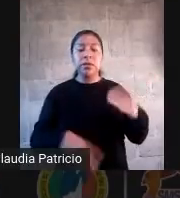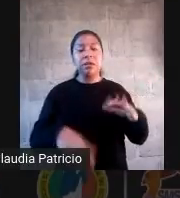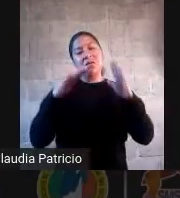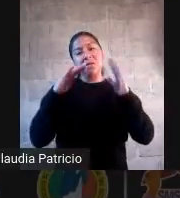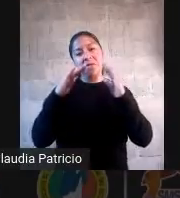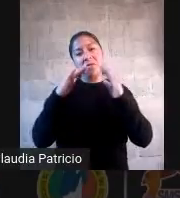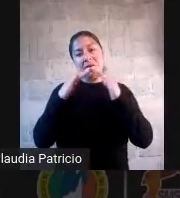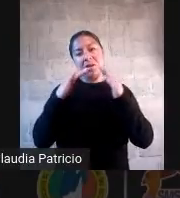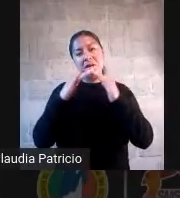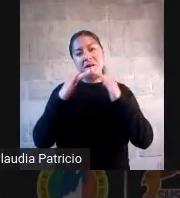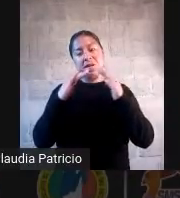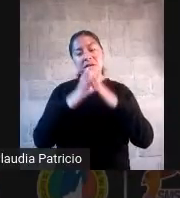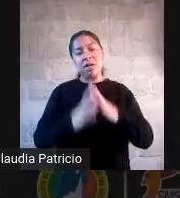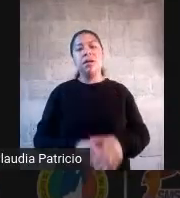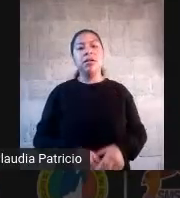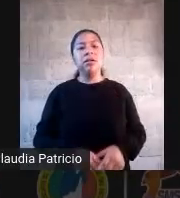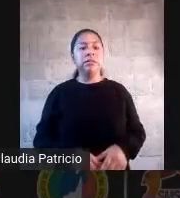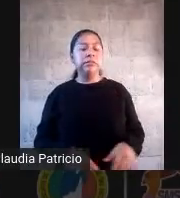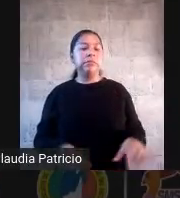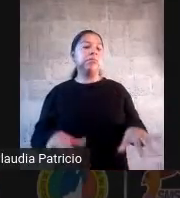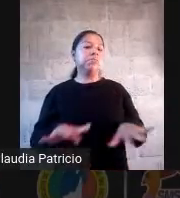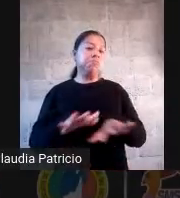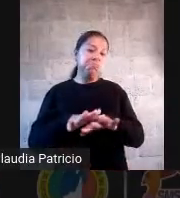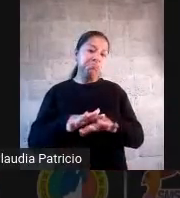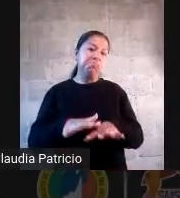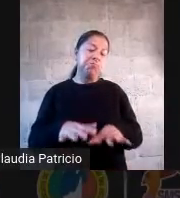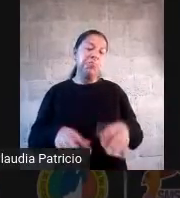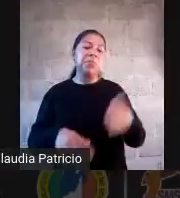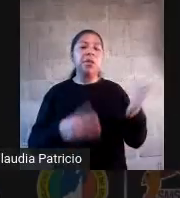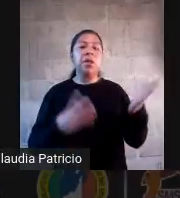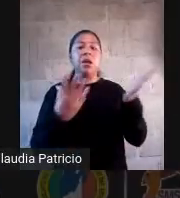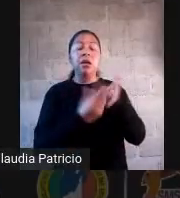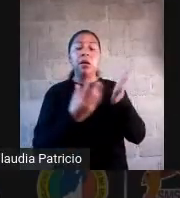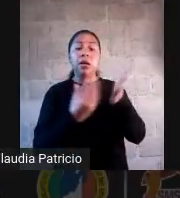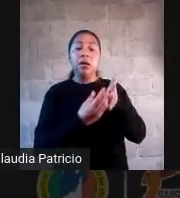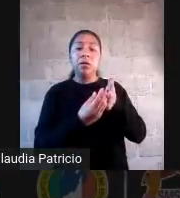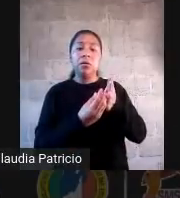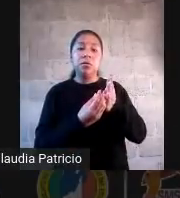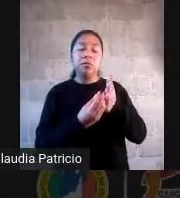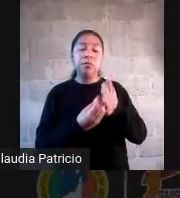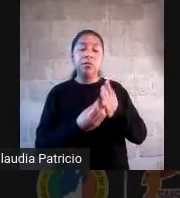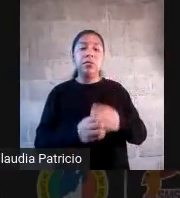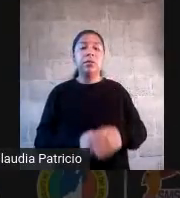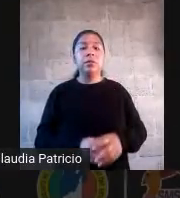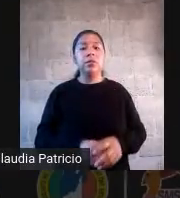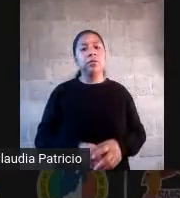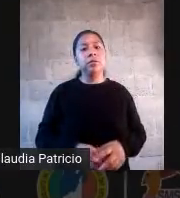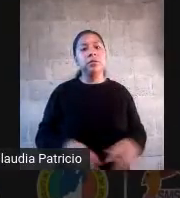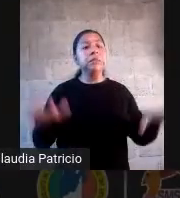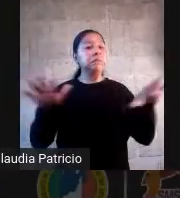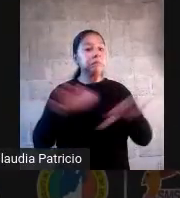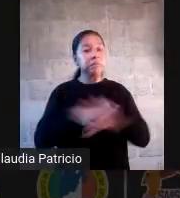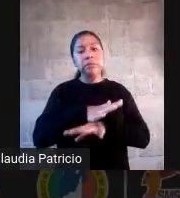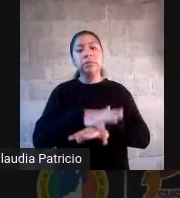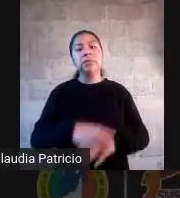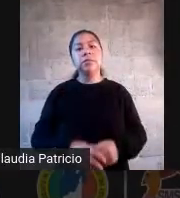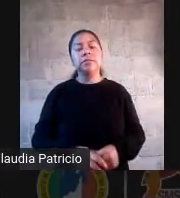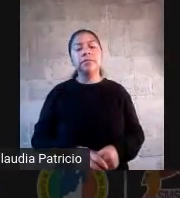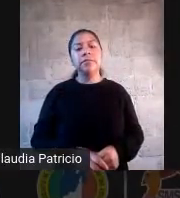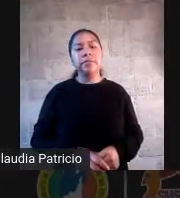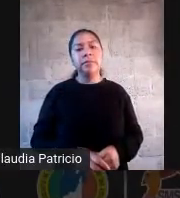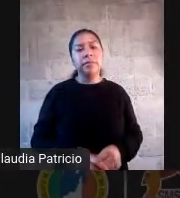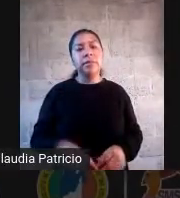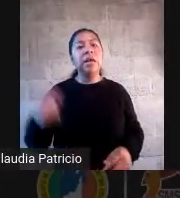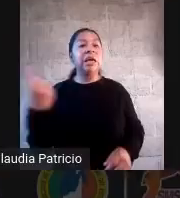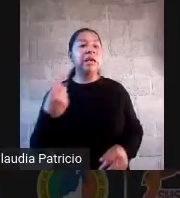el aula invertida, qué hacemos desde la casa y qué hacemos el día que nos reunamos de manera sincrónica, y